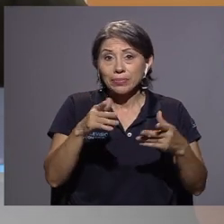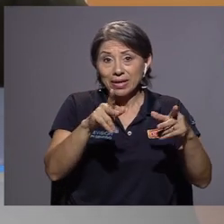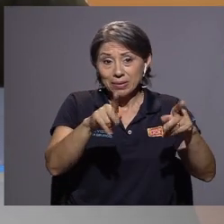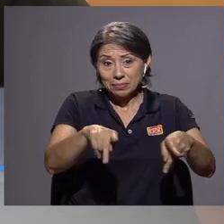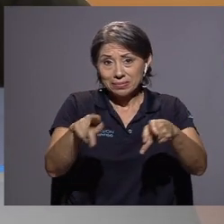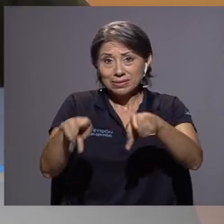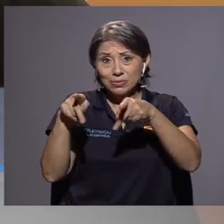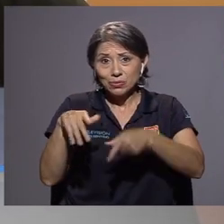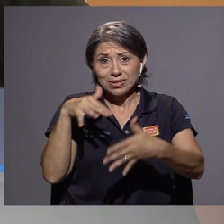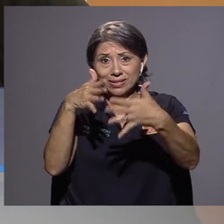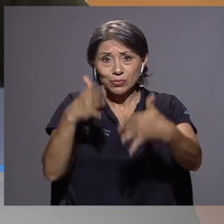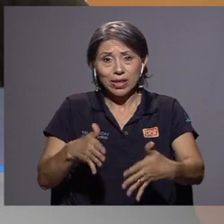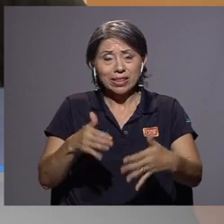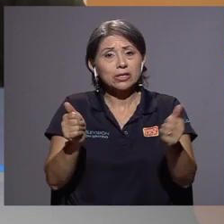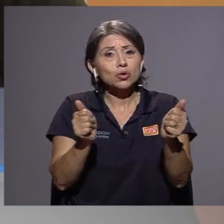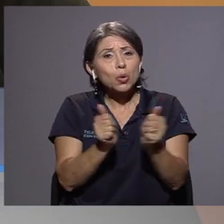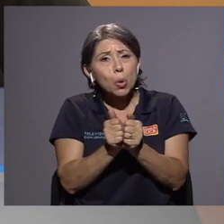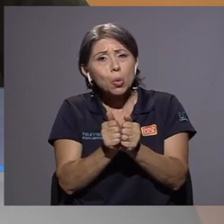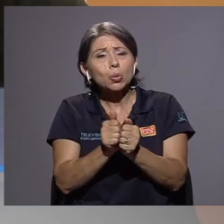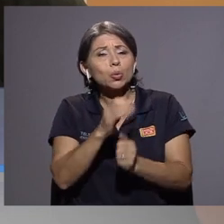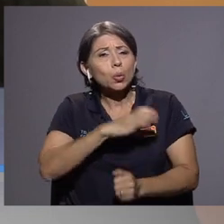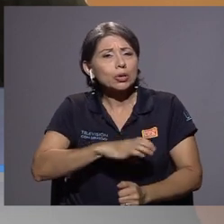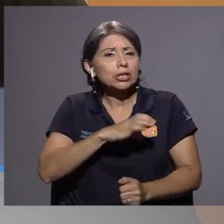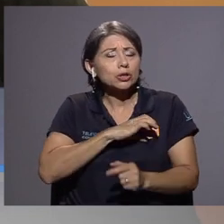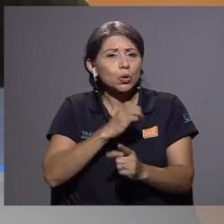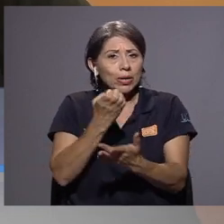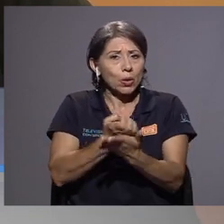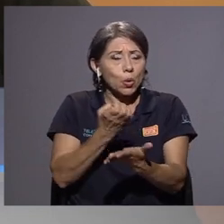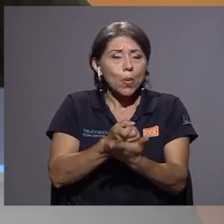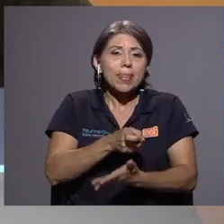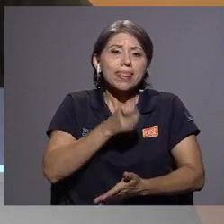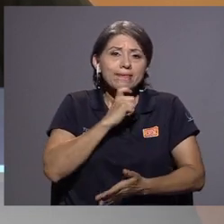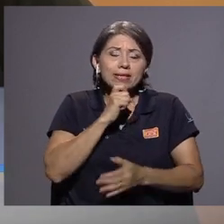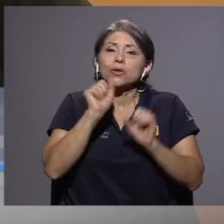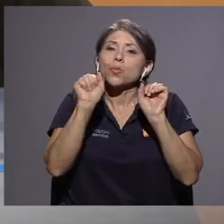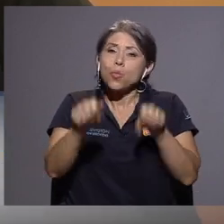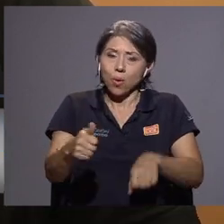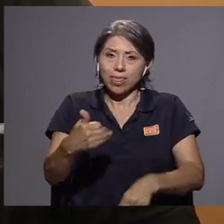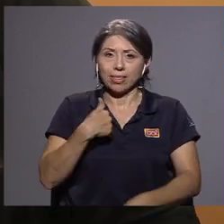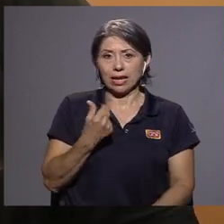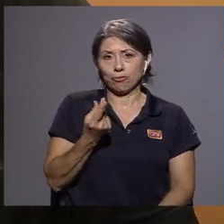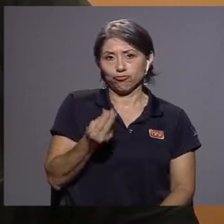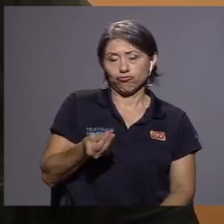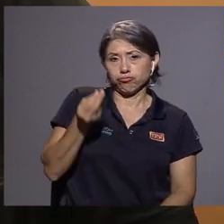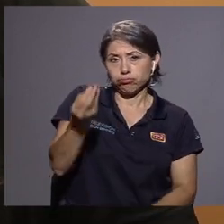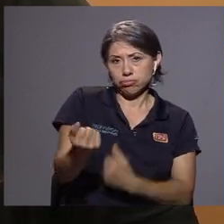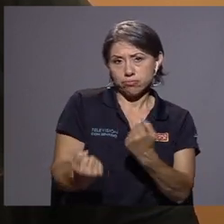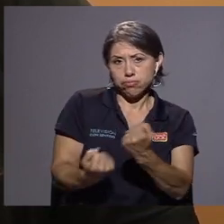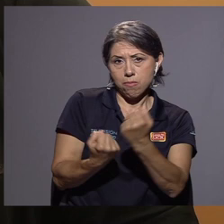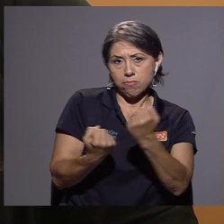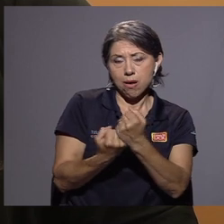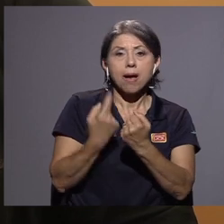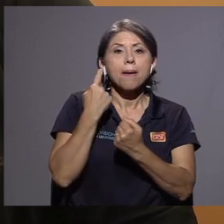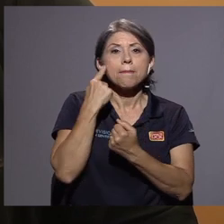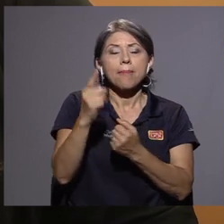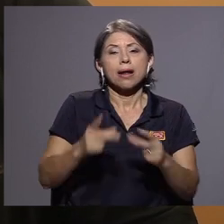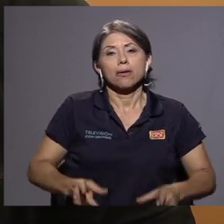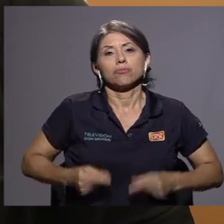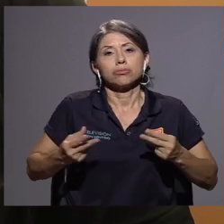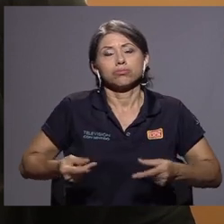estudiantado que tenga una condición socioeconómica difícil pueda contar con el apoyo económico para